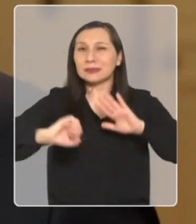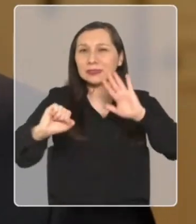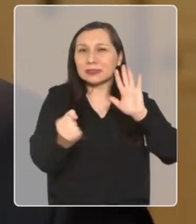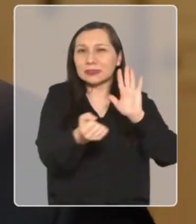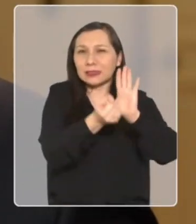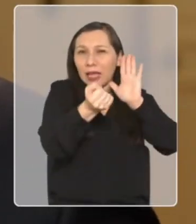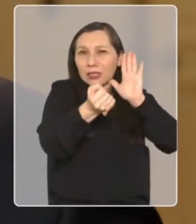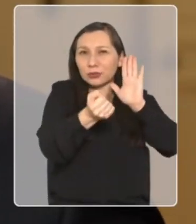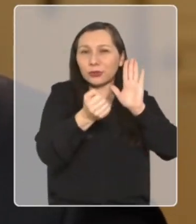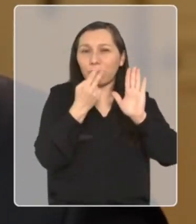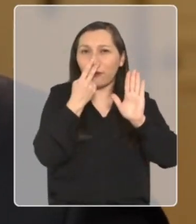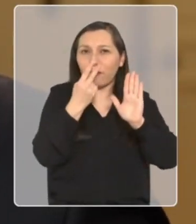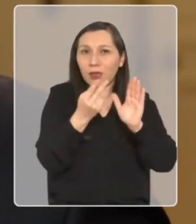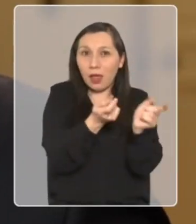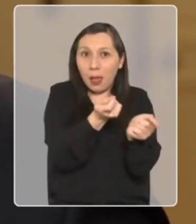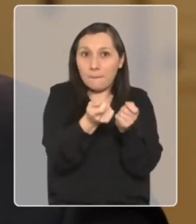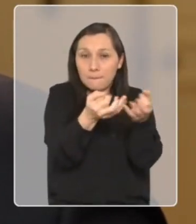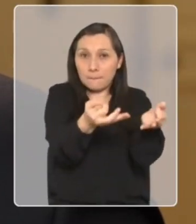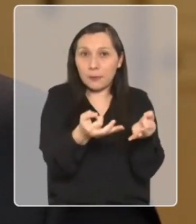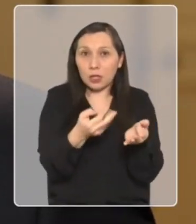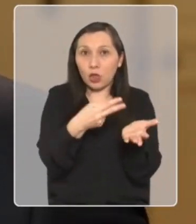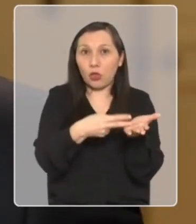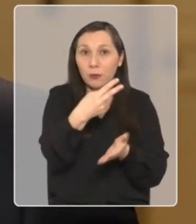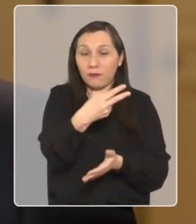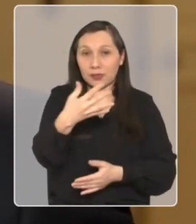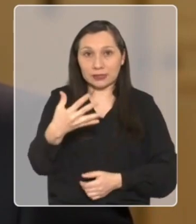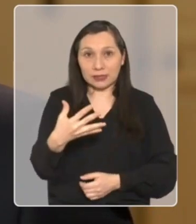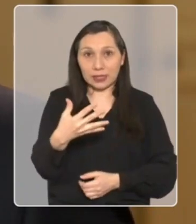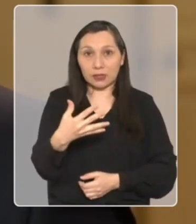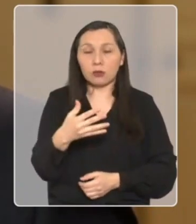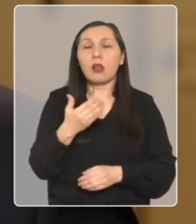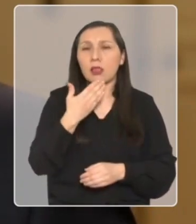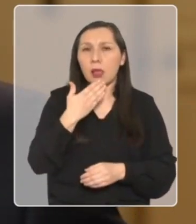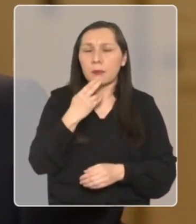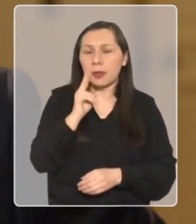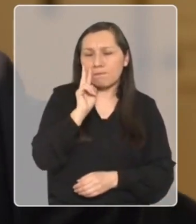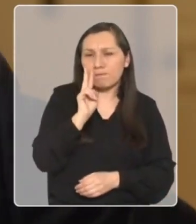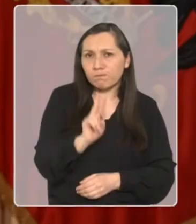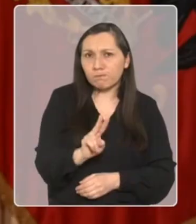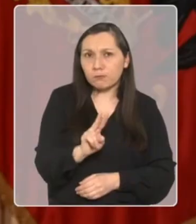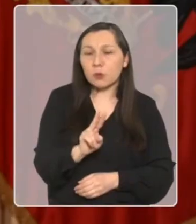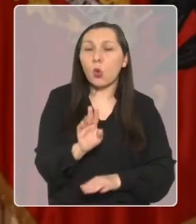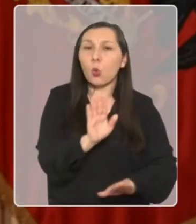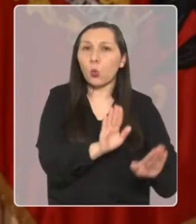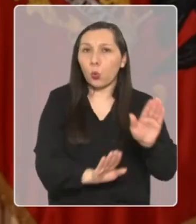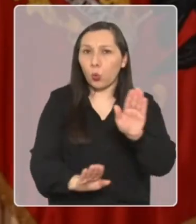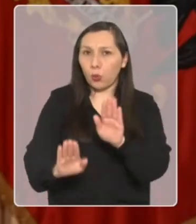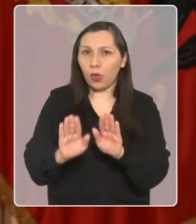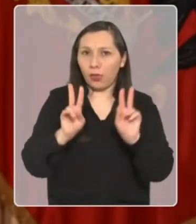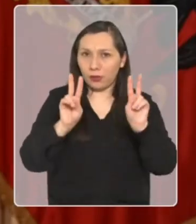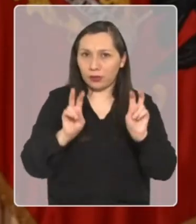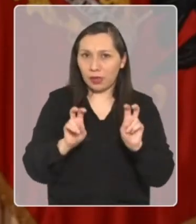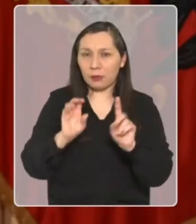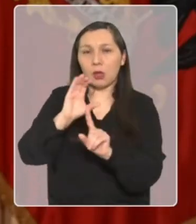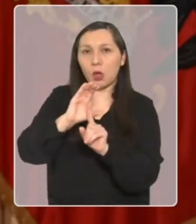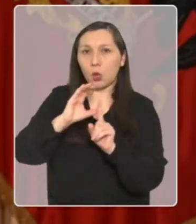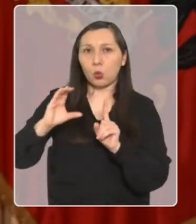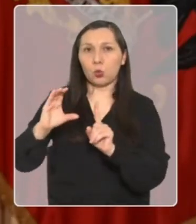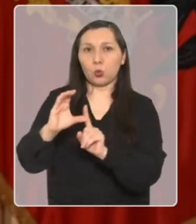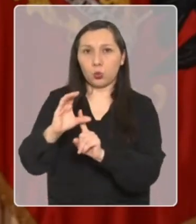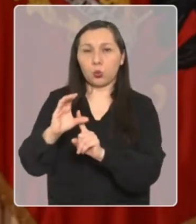El sello del presupuesto del 2025 también va a estar puesto en cuidados,